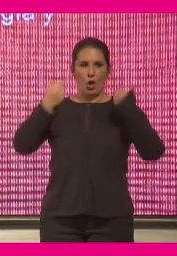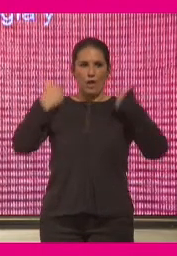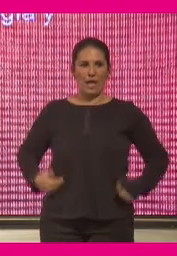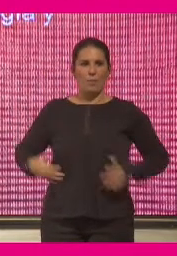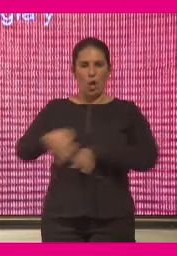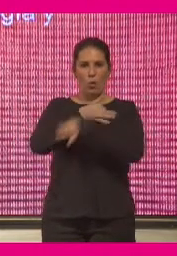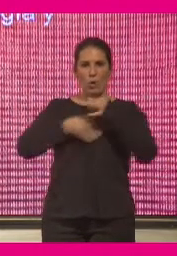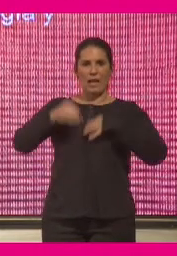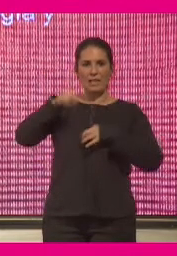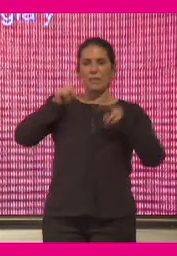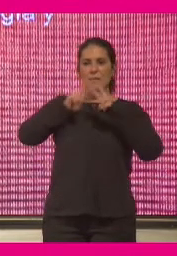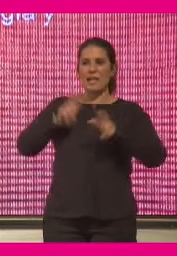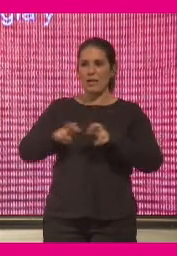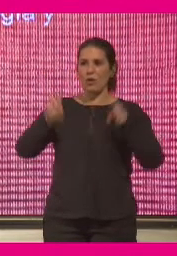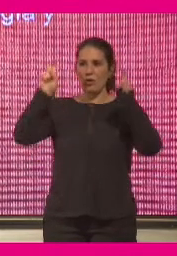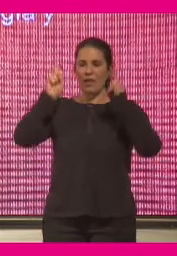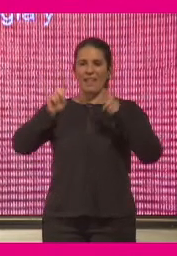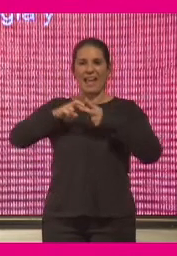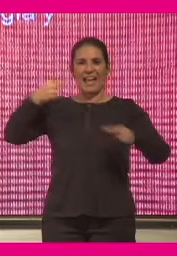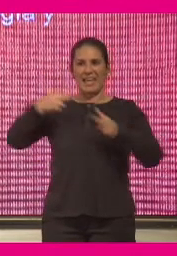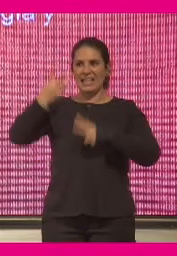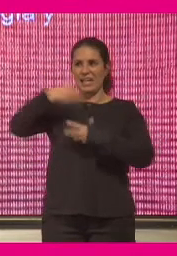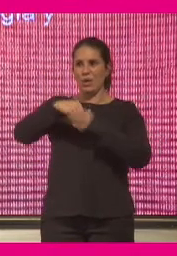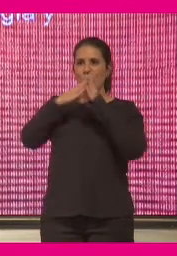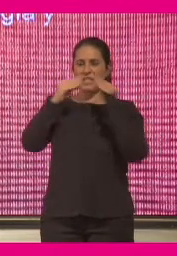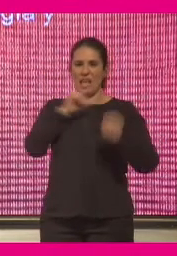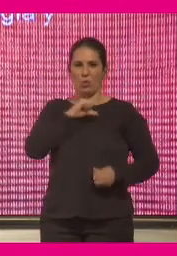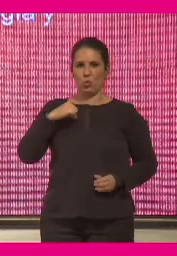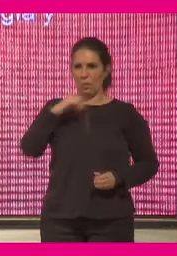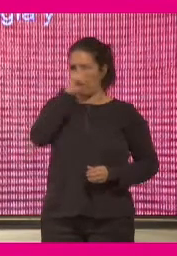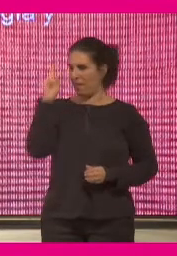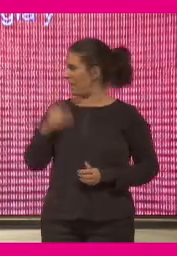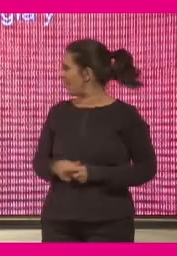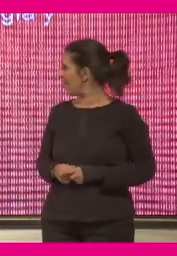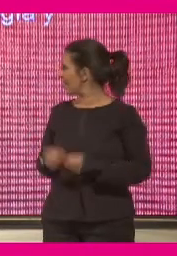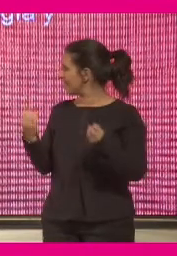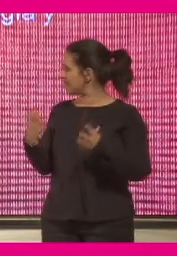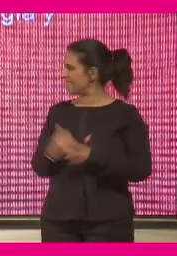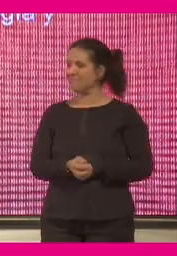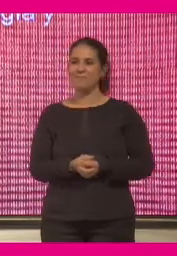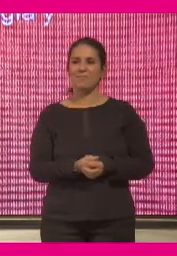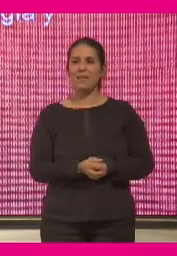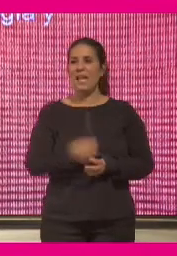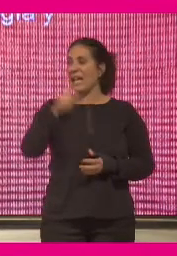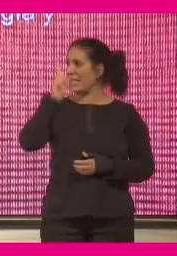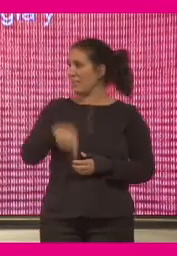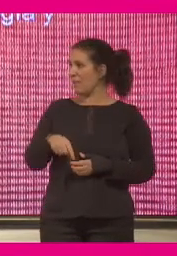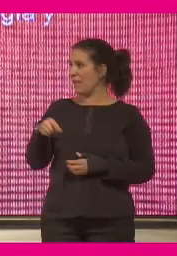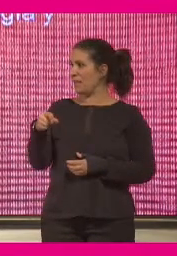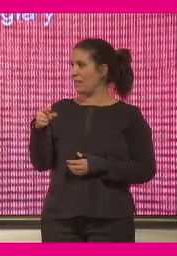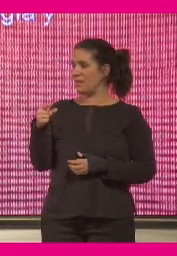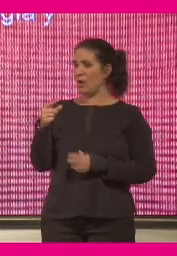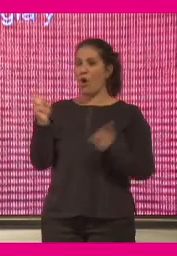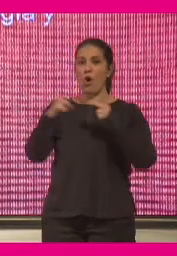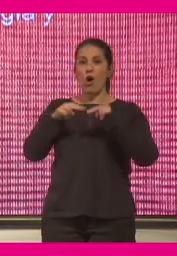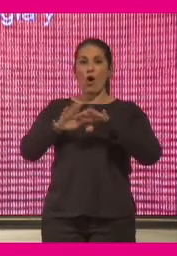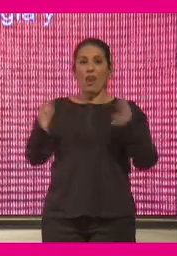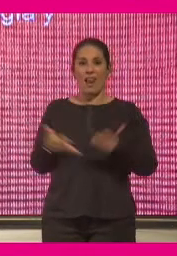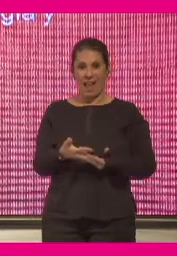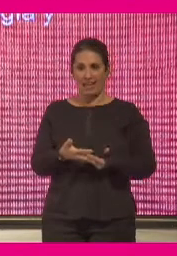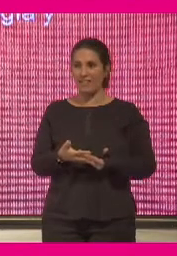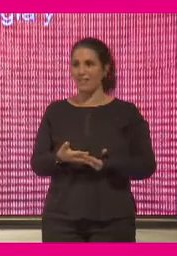e investigador y profesor de Genética de la Universidad Autónoma de Madrid. ¿Qué tal? Tenemos también conectado online,